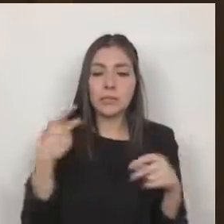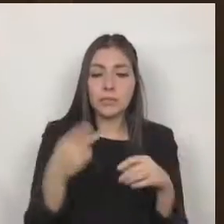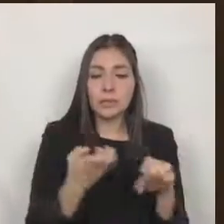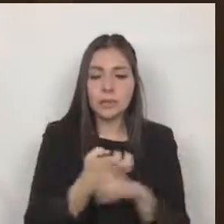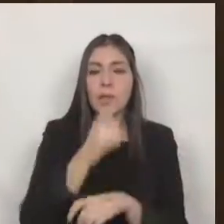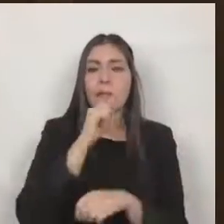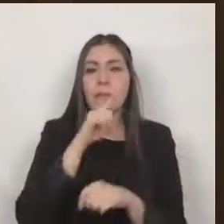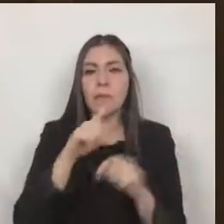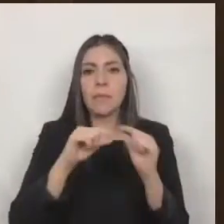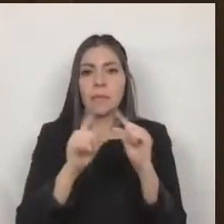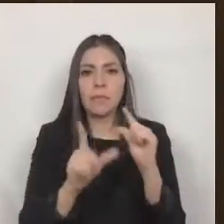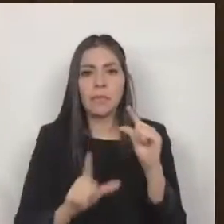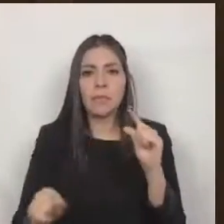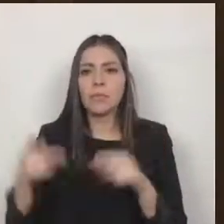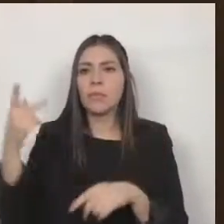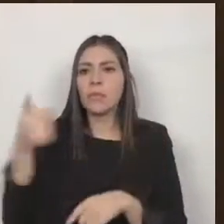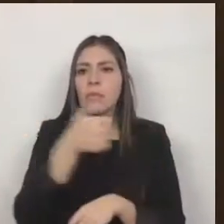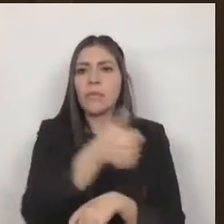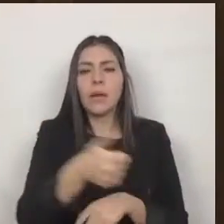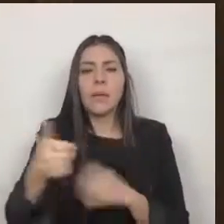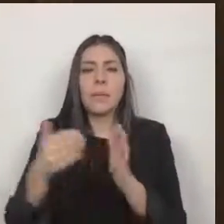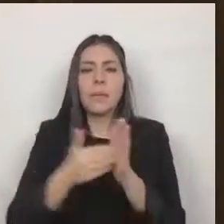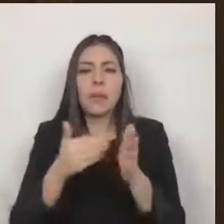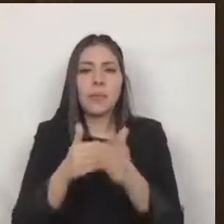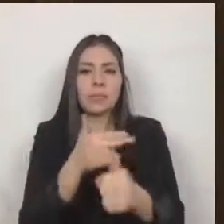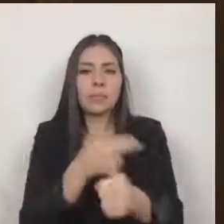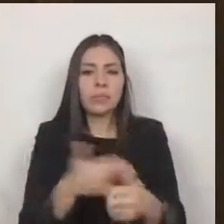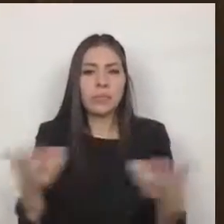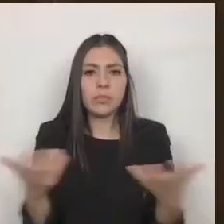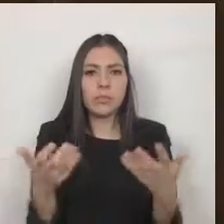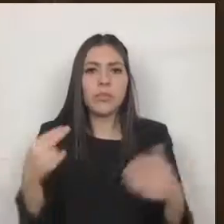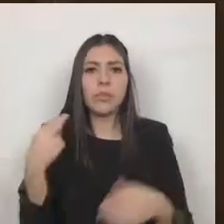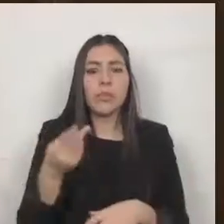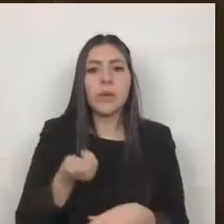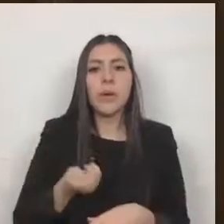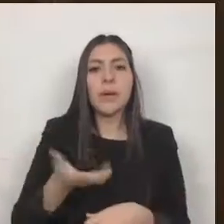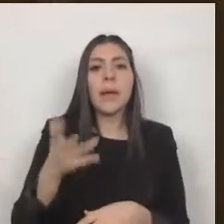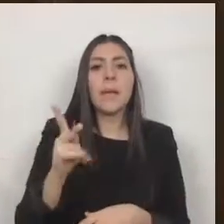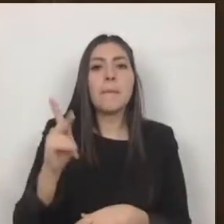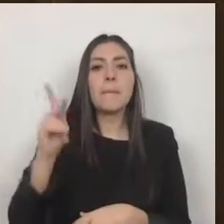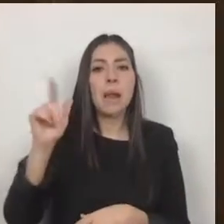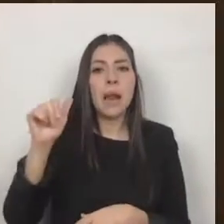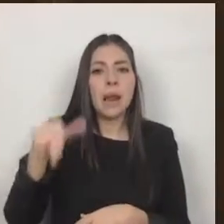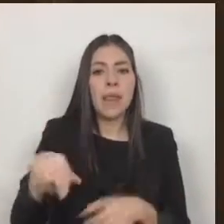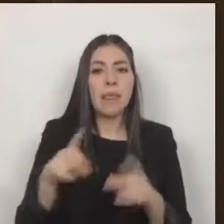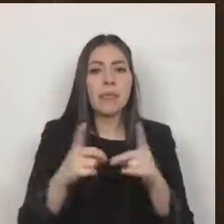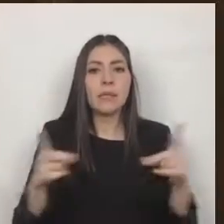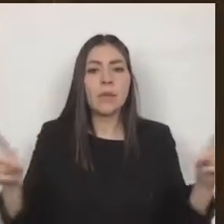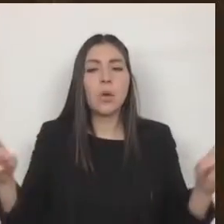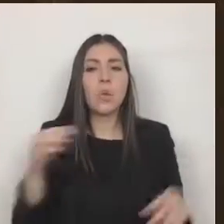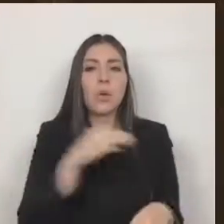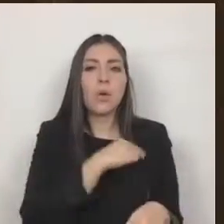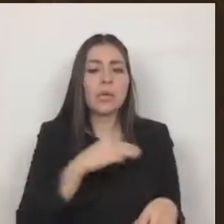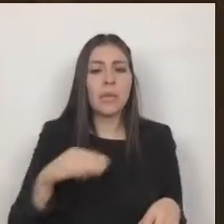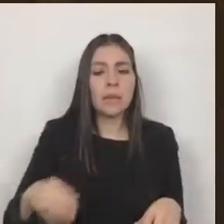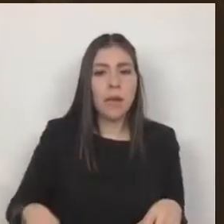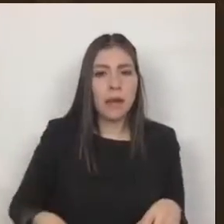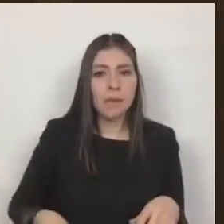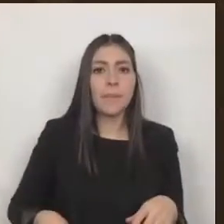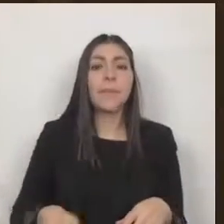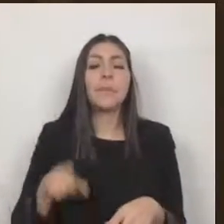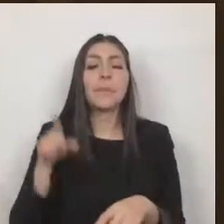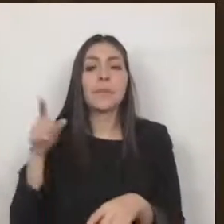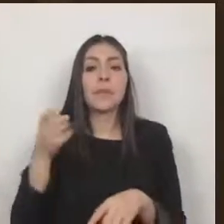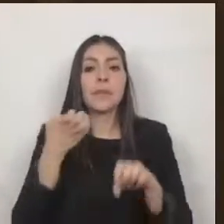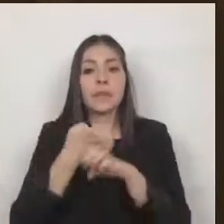propios documentos denominado plan de desarrollo municipal es importante precisar que el estado de méxico está integrado